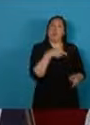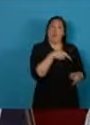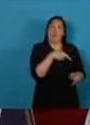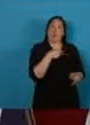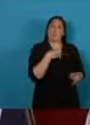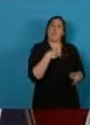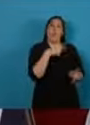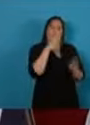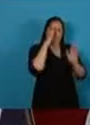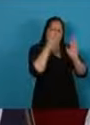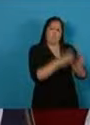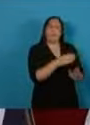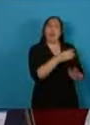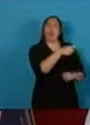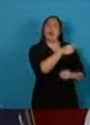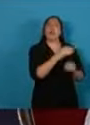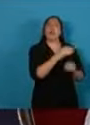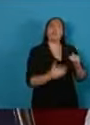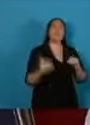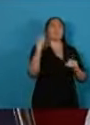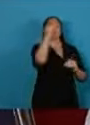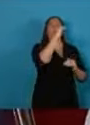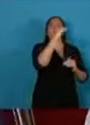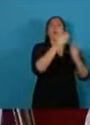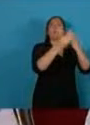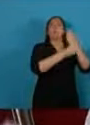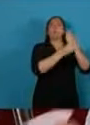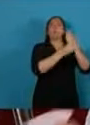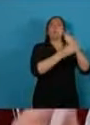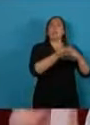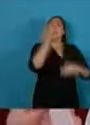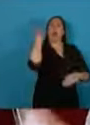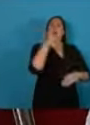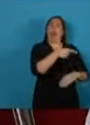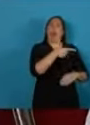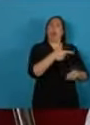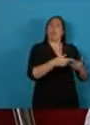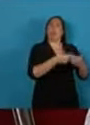jerarquía ministerial que nunca debió perder